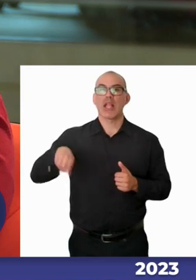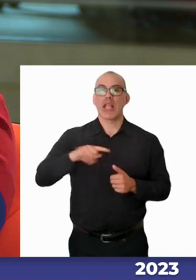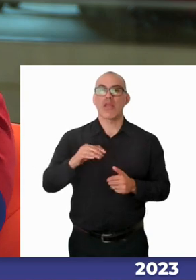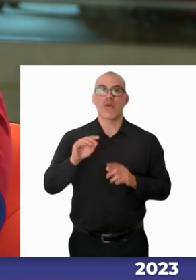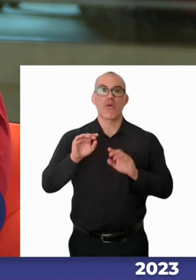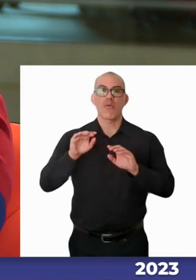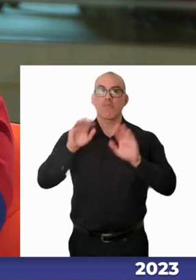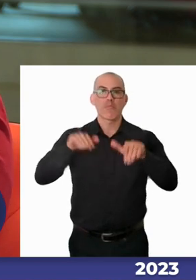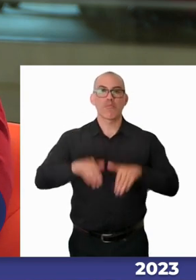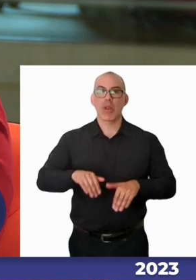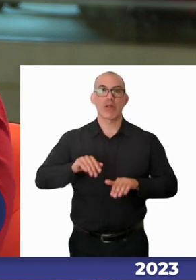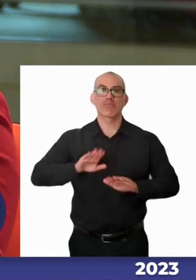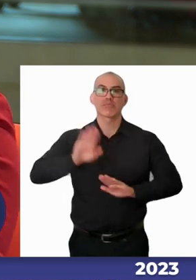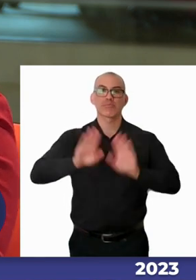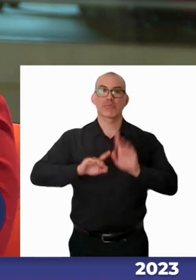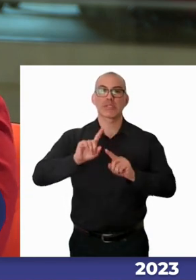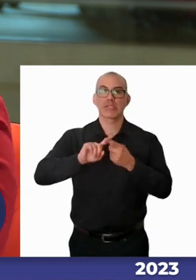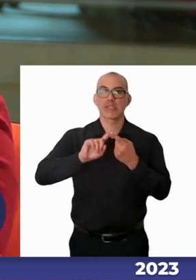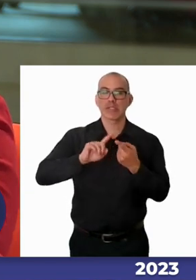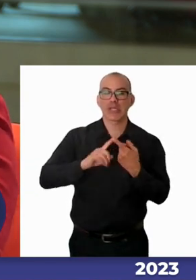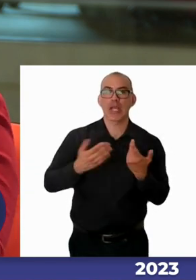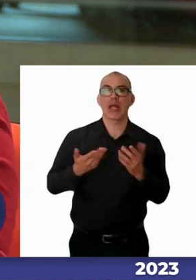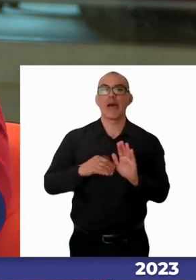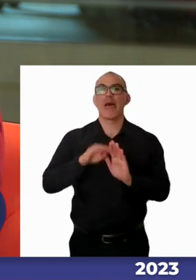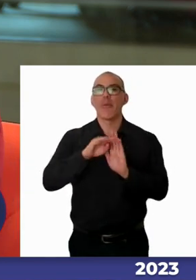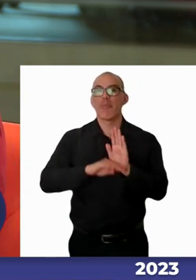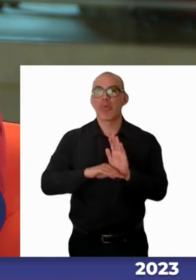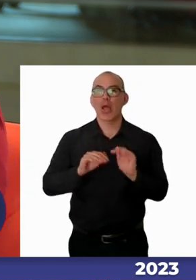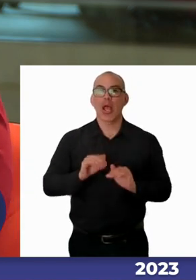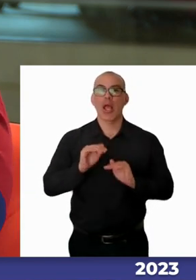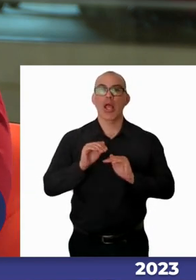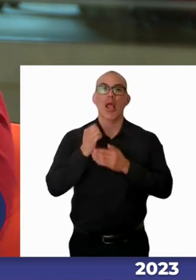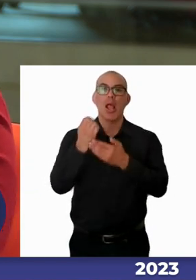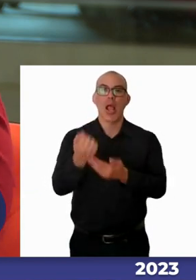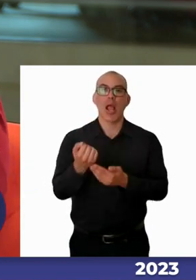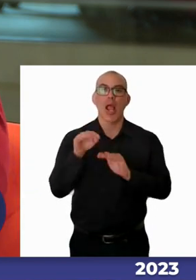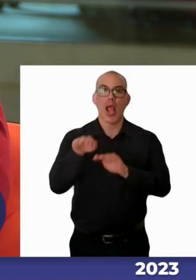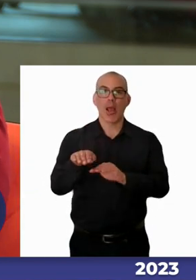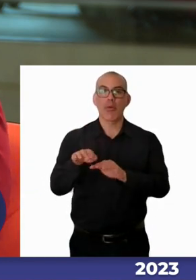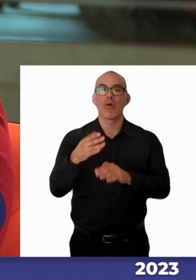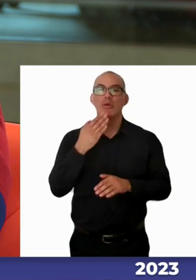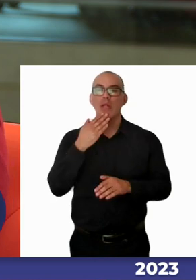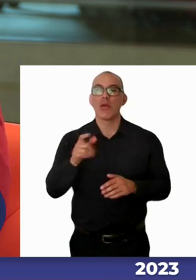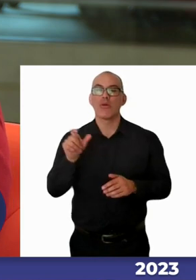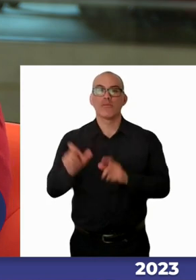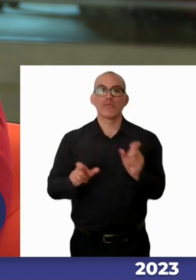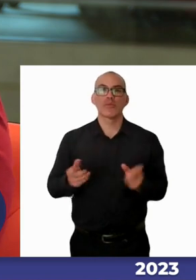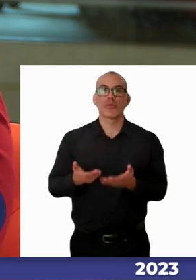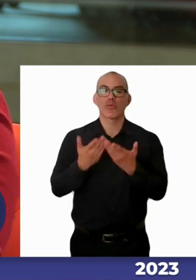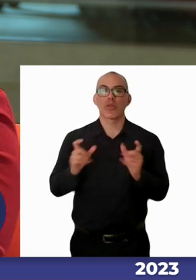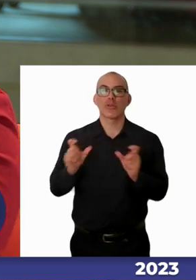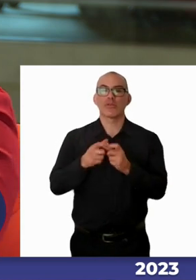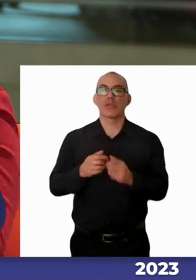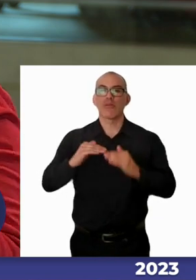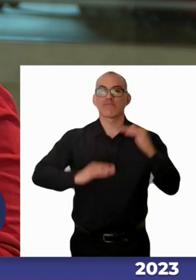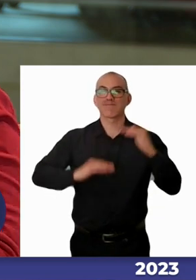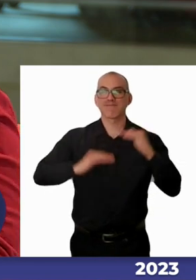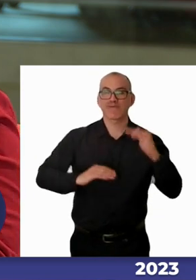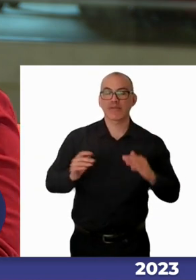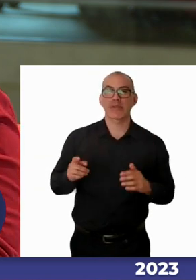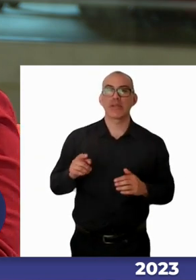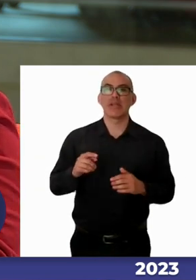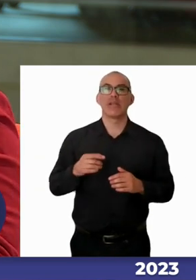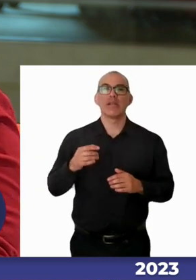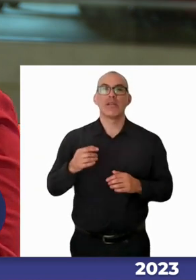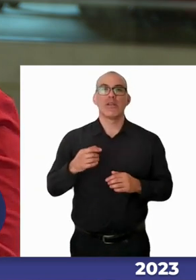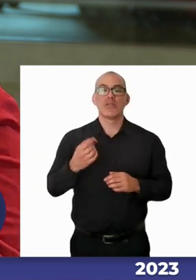programas de apoyo que se incentivaron también de la necesidad estudiantil de estas brechas educacionales que no solamente van de estudiantes de